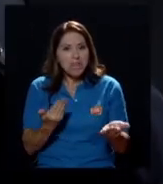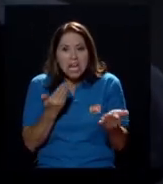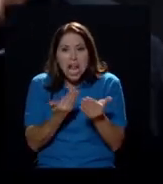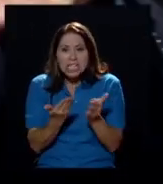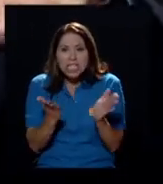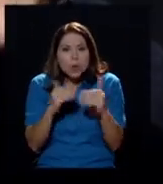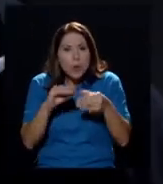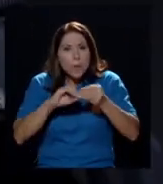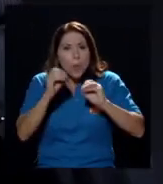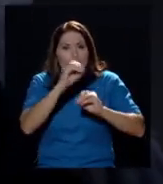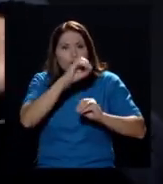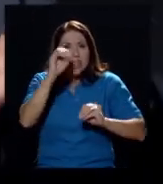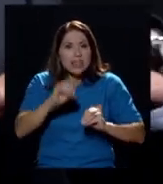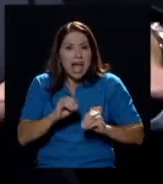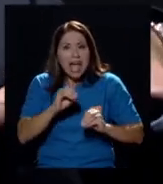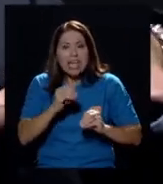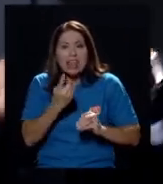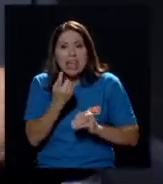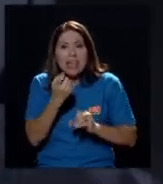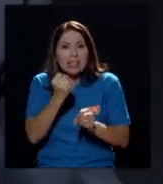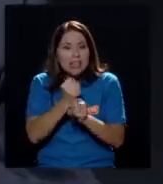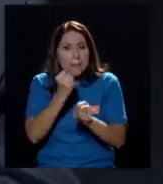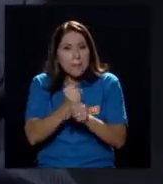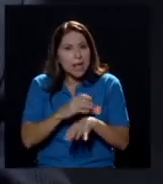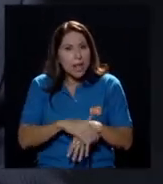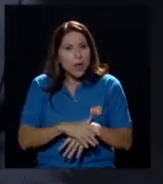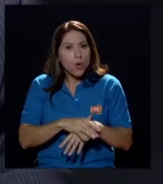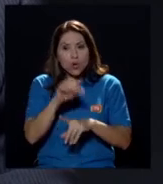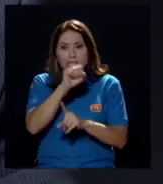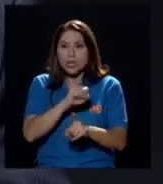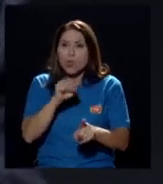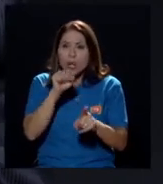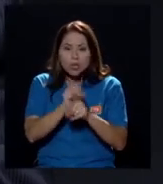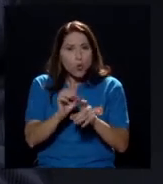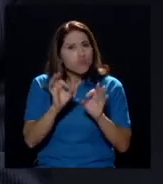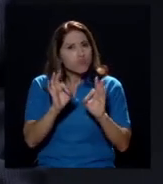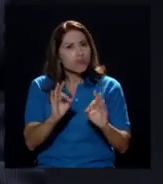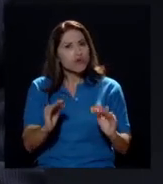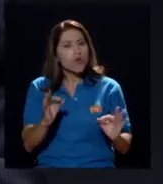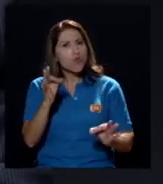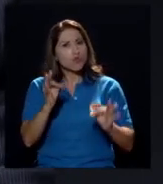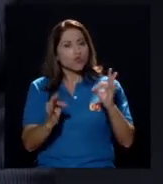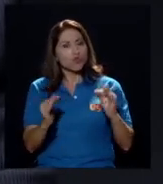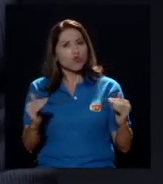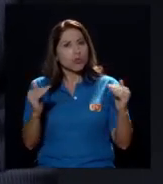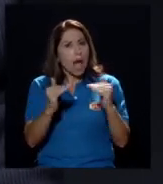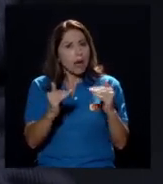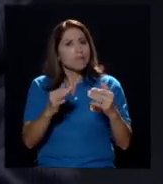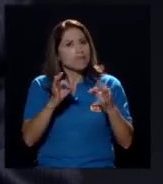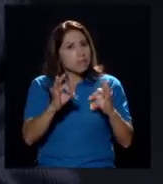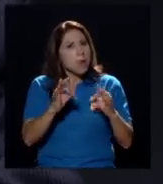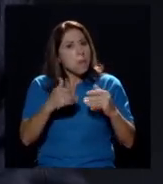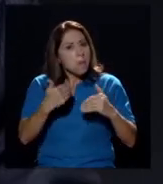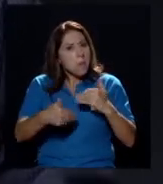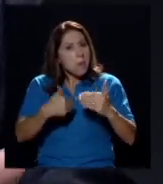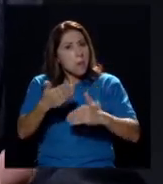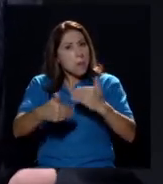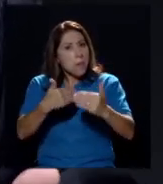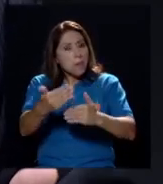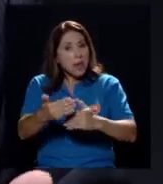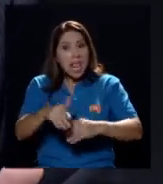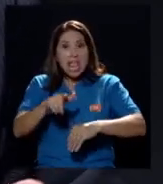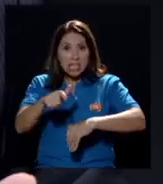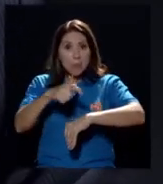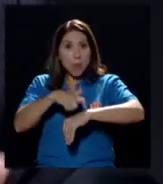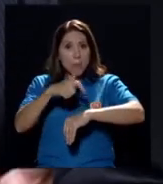situación socialmente bastante justa etcétera, etcétera en ese momento la gente en Alemania son